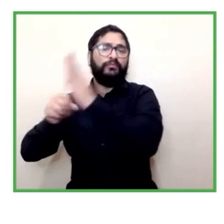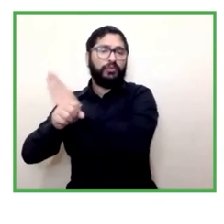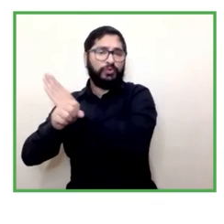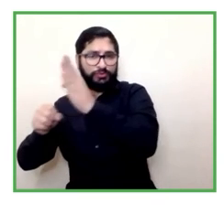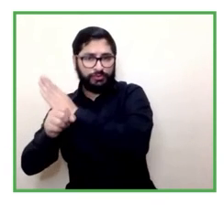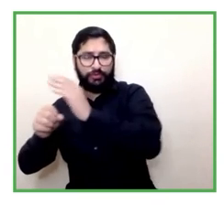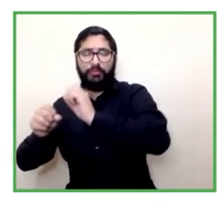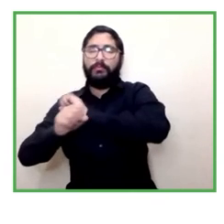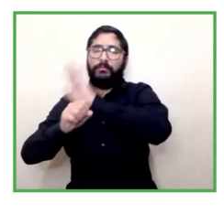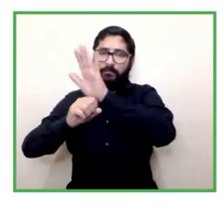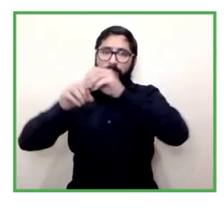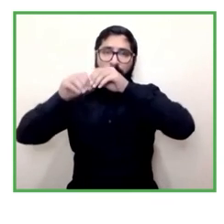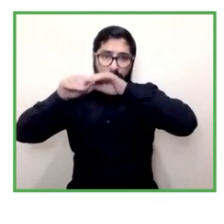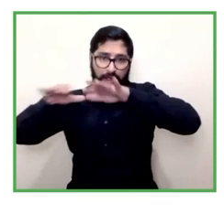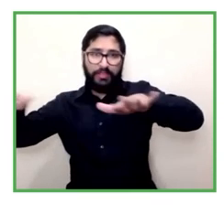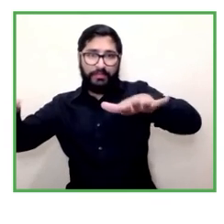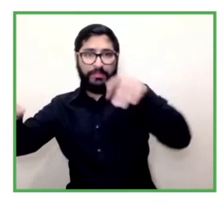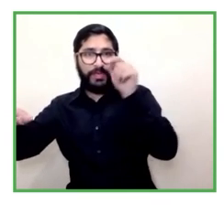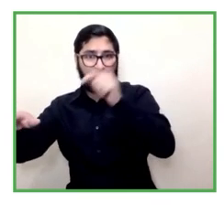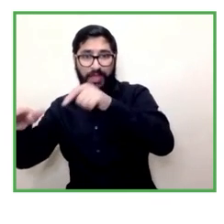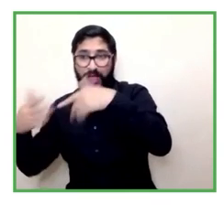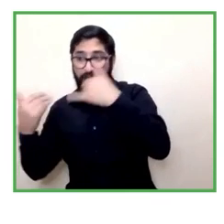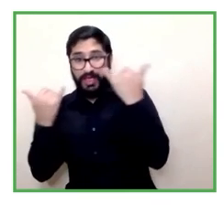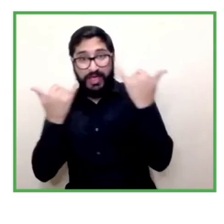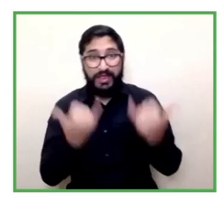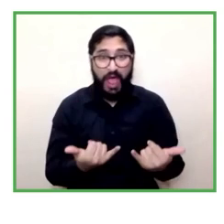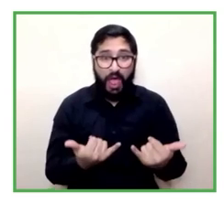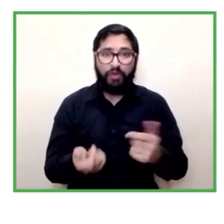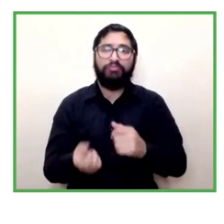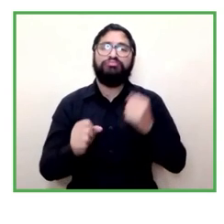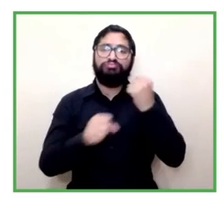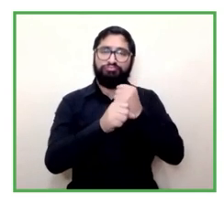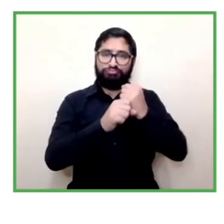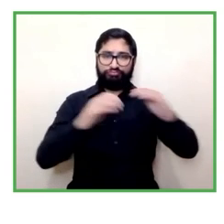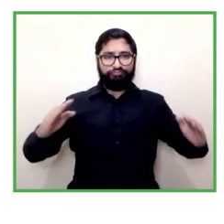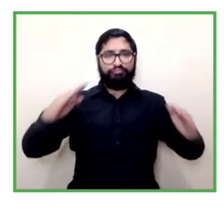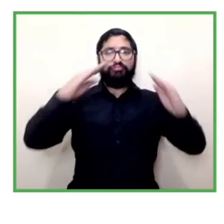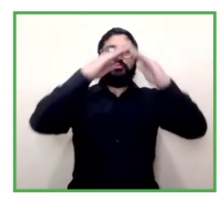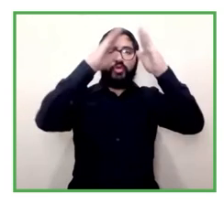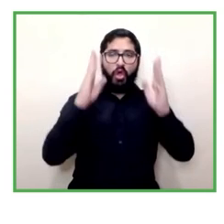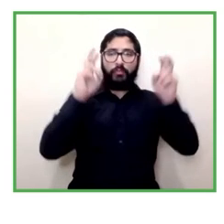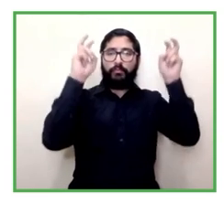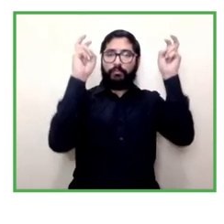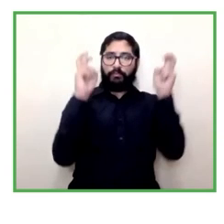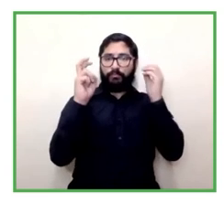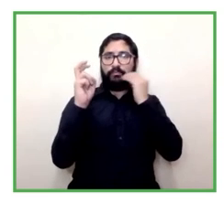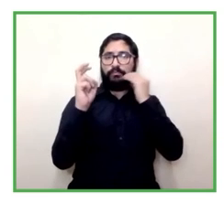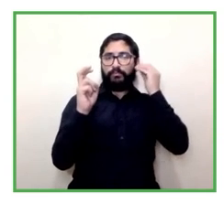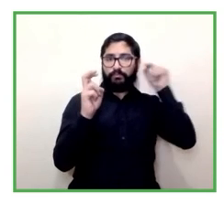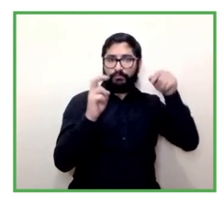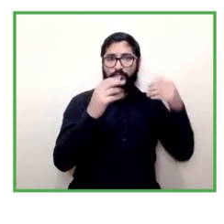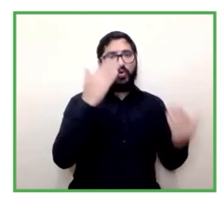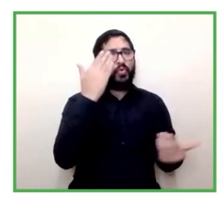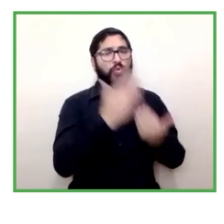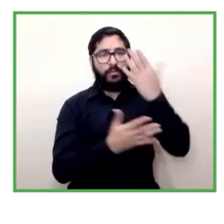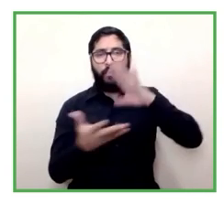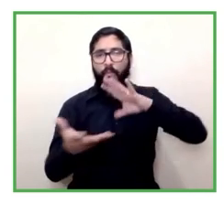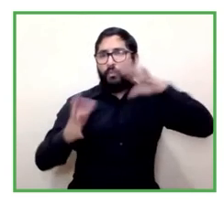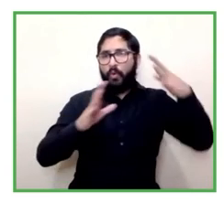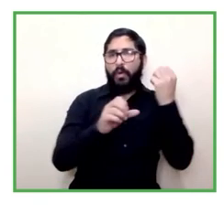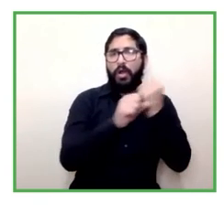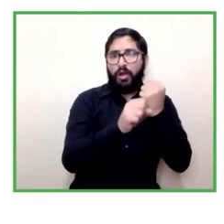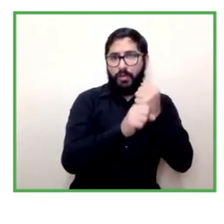modalidad de teletrabajo les ha generado también nuevas formas de desarrollar su sistema de producción de